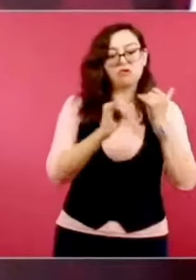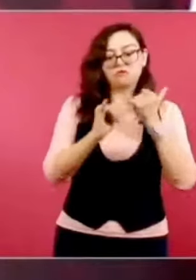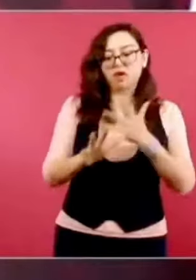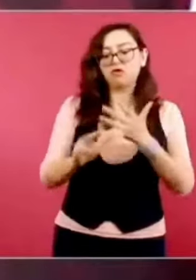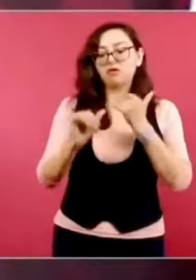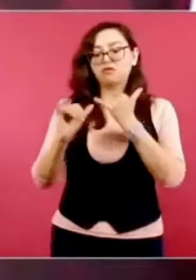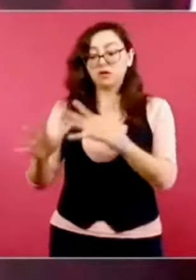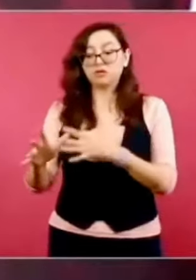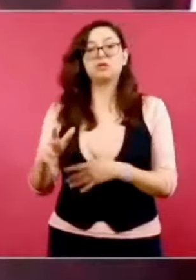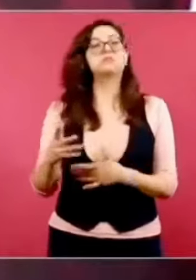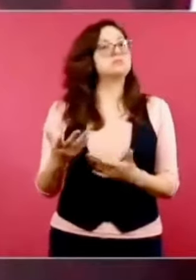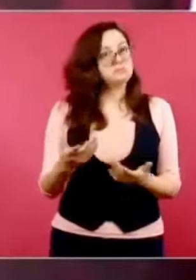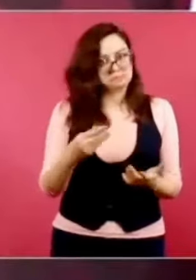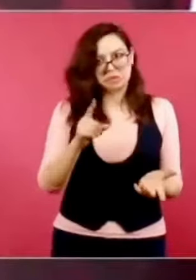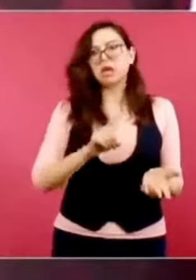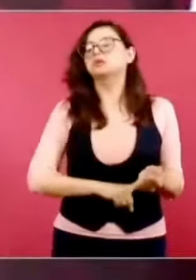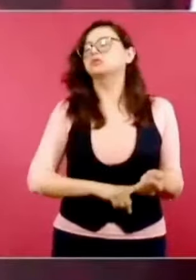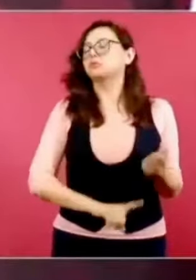¿cómo se nos va a olvidar